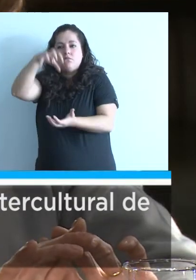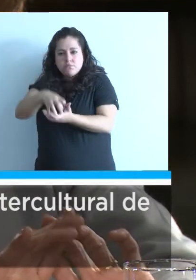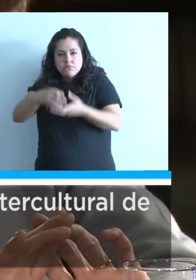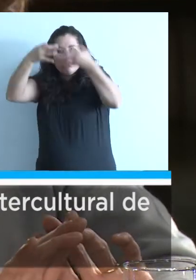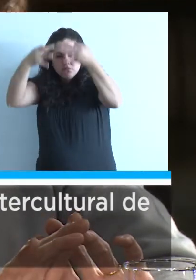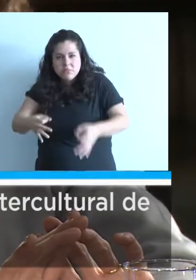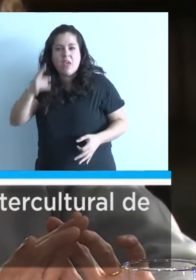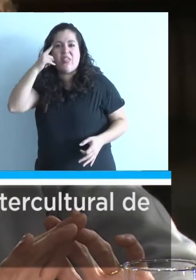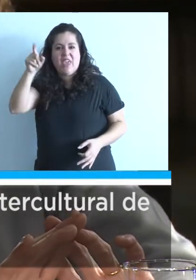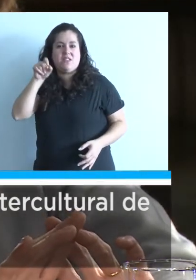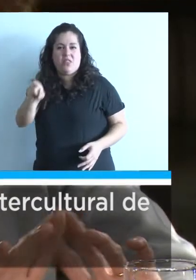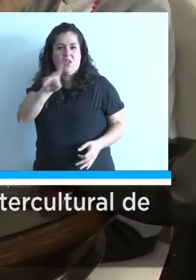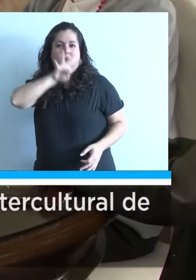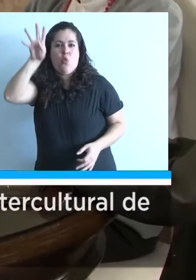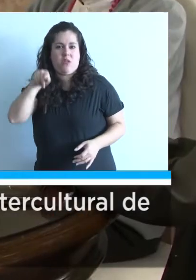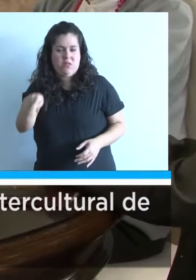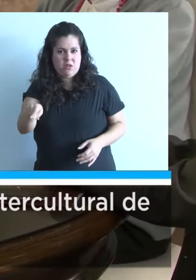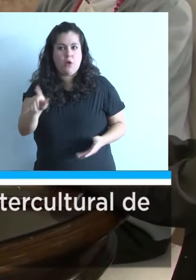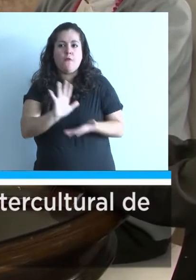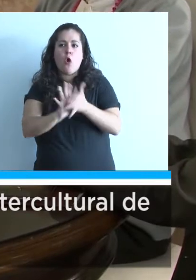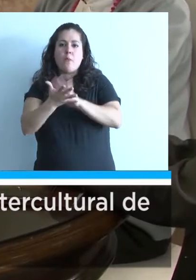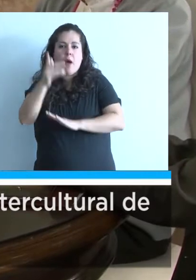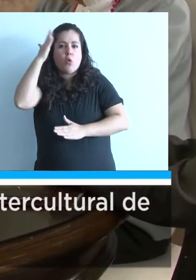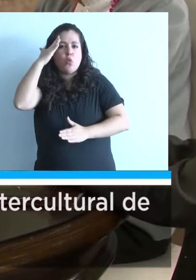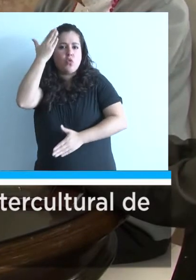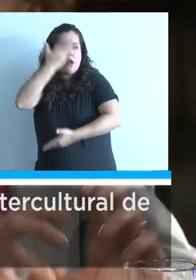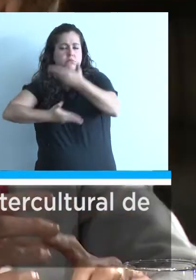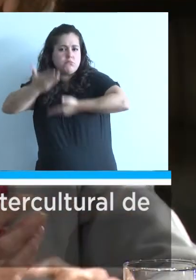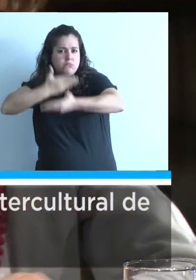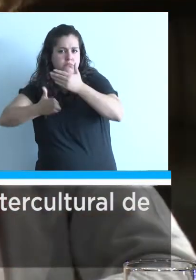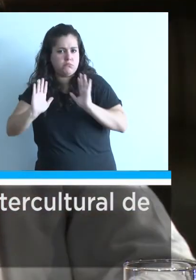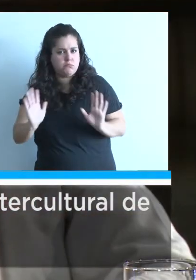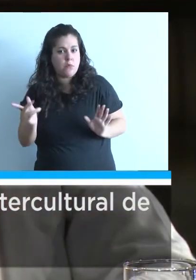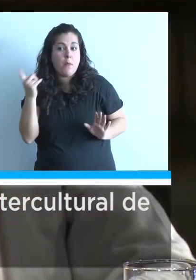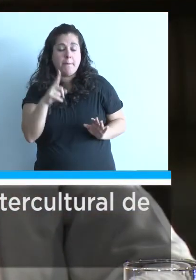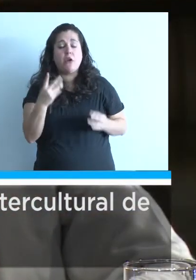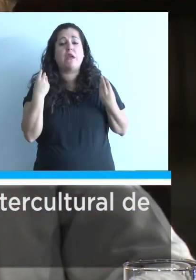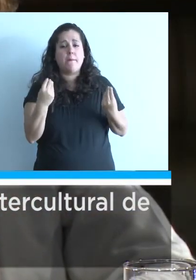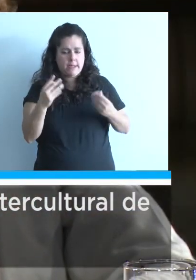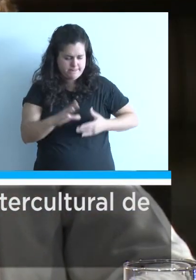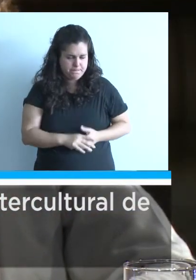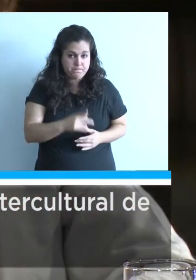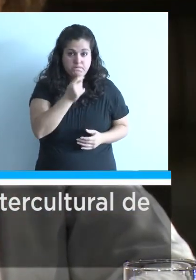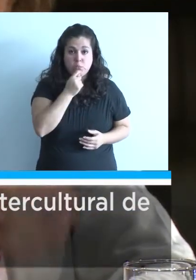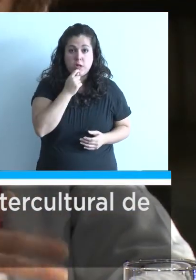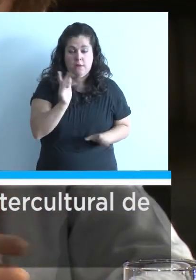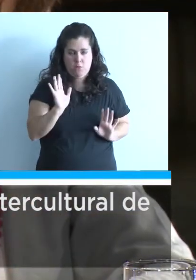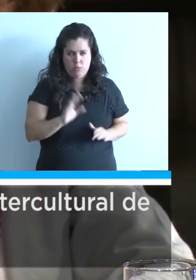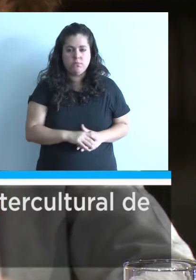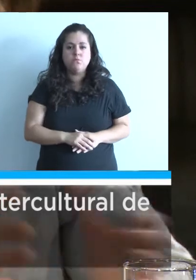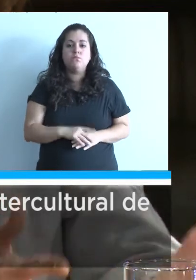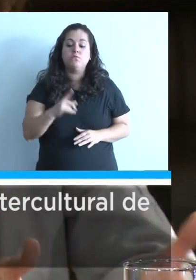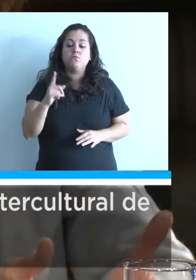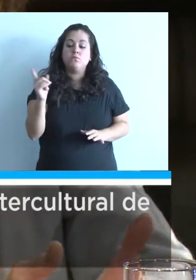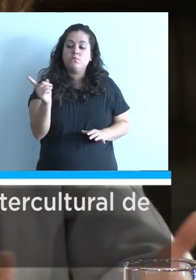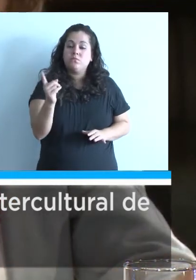concepción, la cosmovisión indígena. Sería intercultural, esa es la idea, Es intercultural, pero ¿qué pasa? El tema es que, por ejemplo, quiera ser